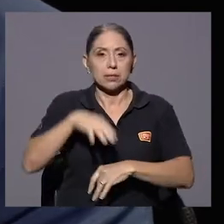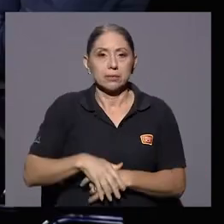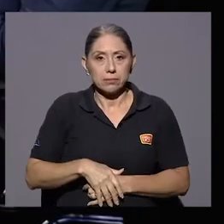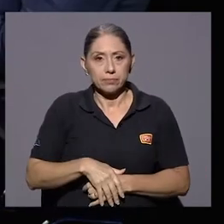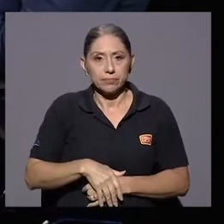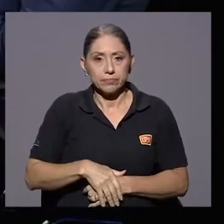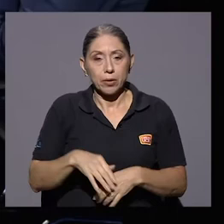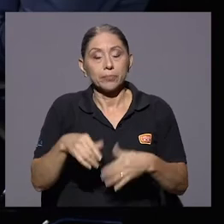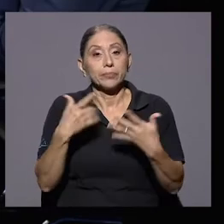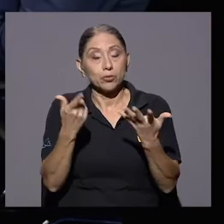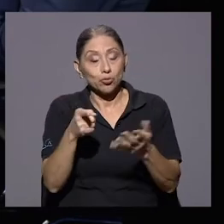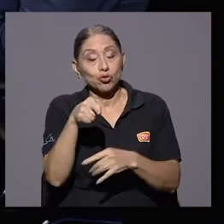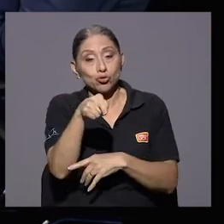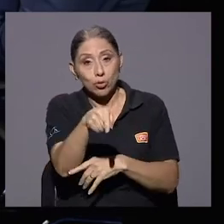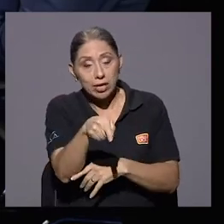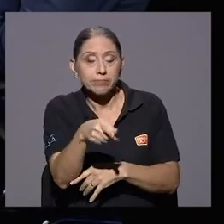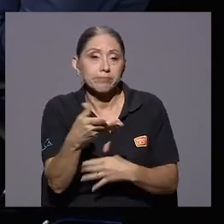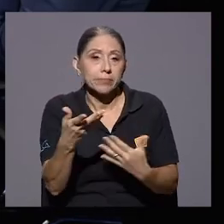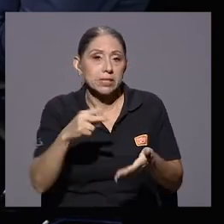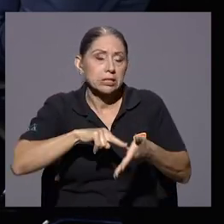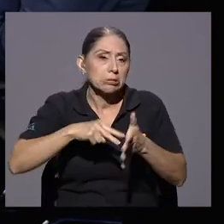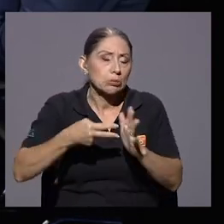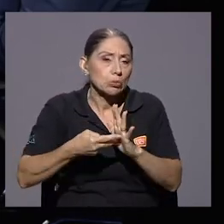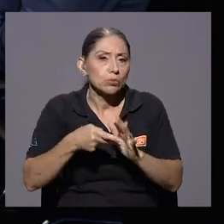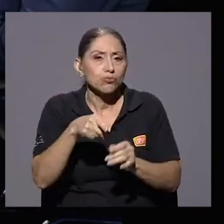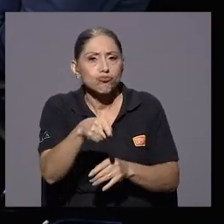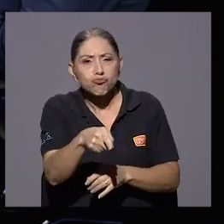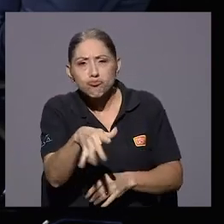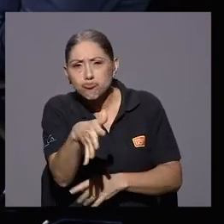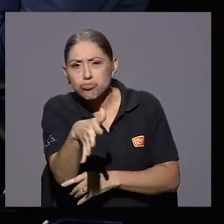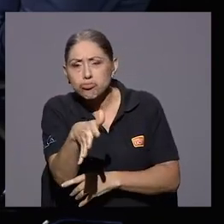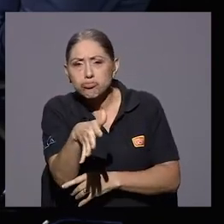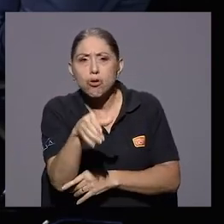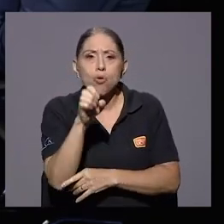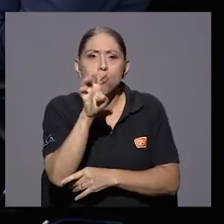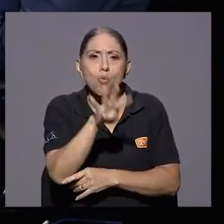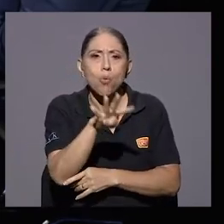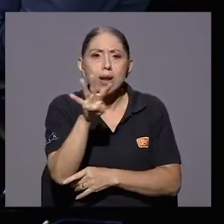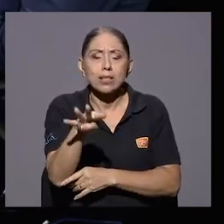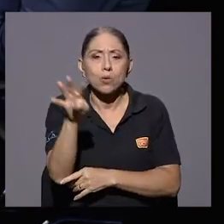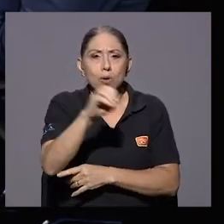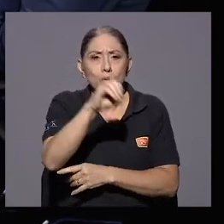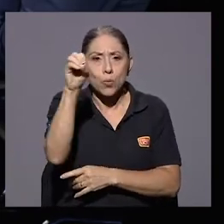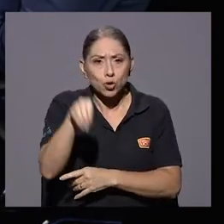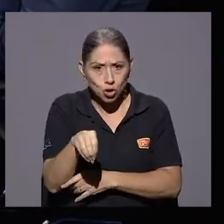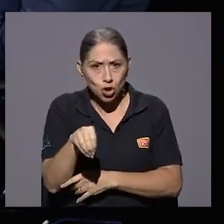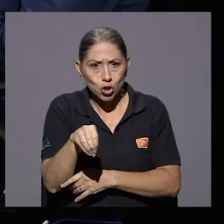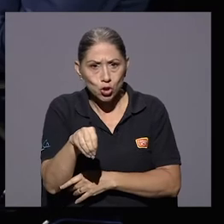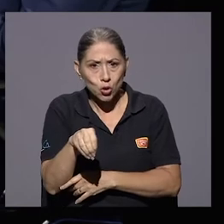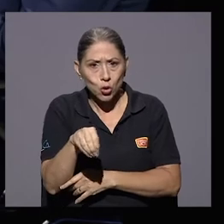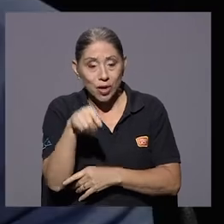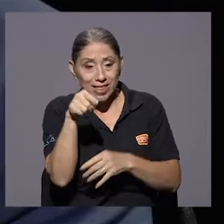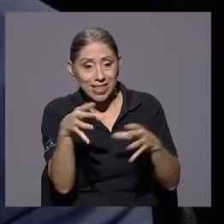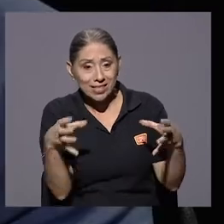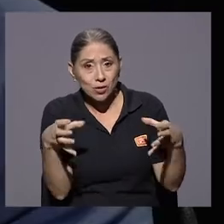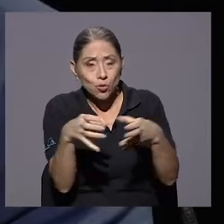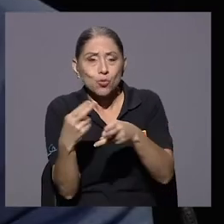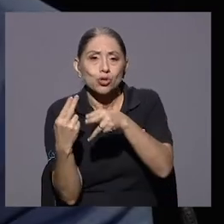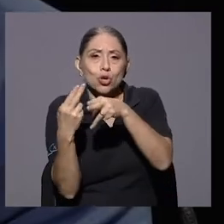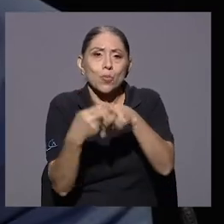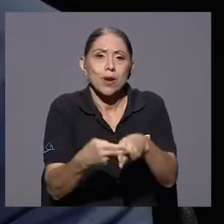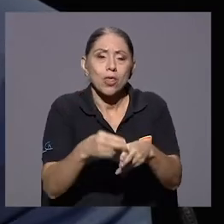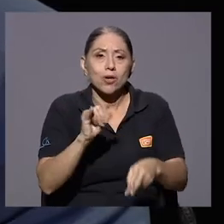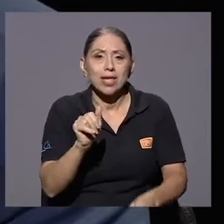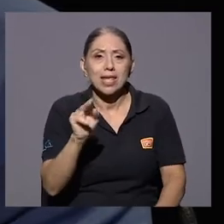en ese grupo, estamos hablando que existen en promedio ese 44% de grupos ocupacionales que son interinos,